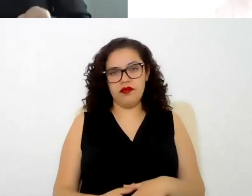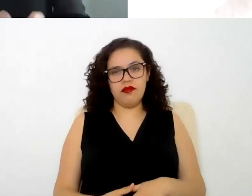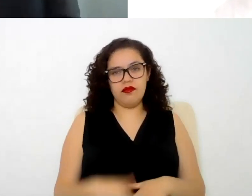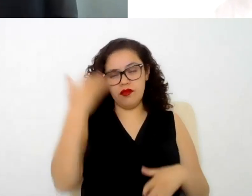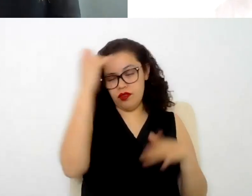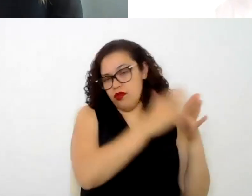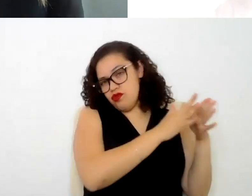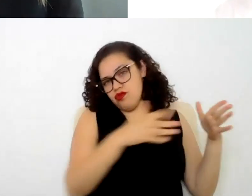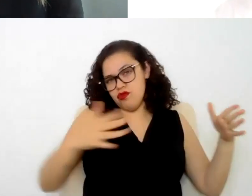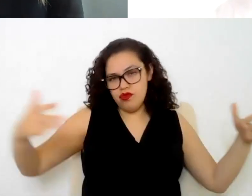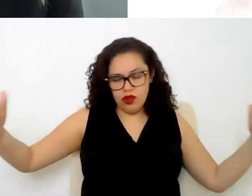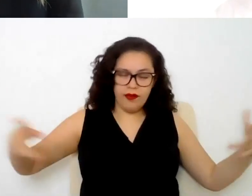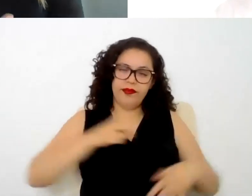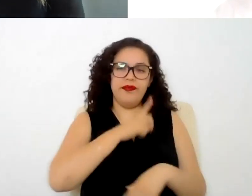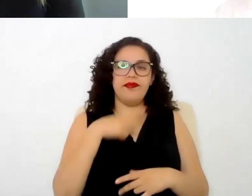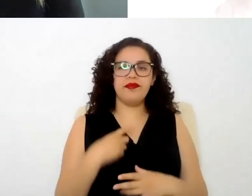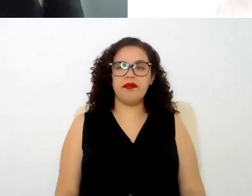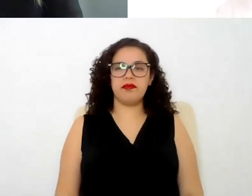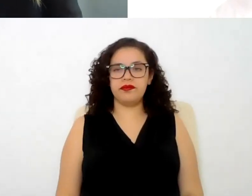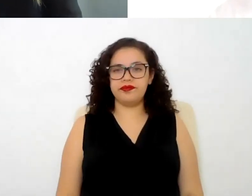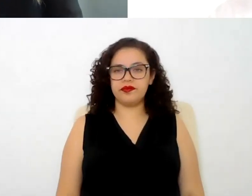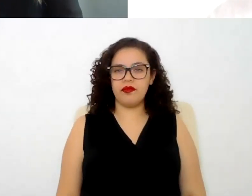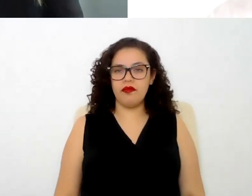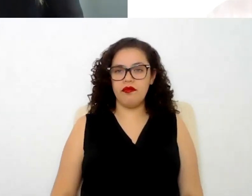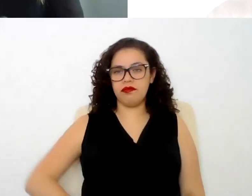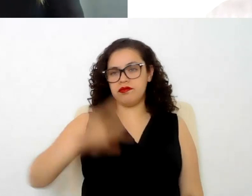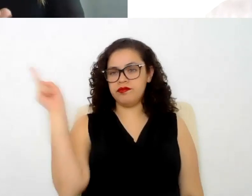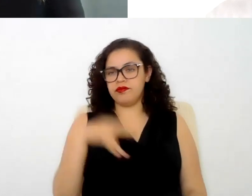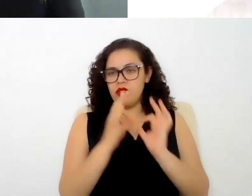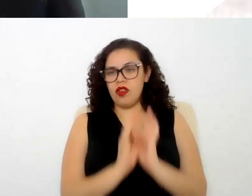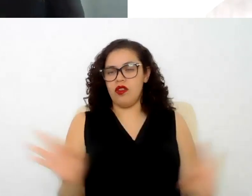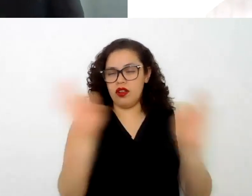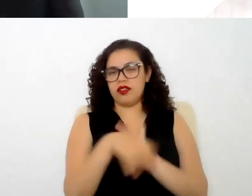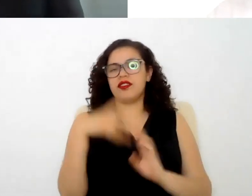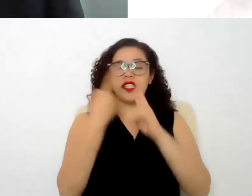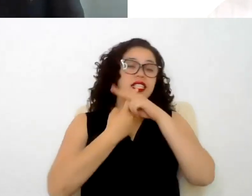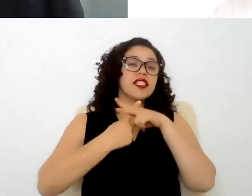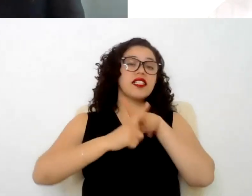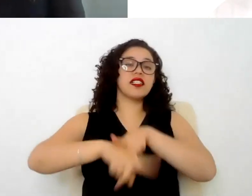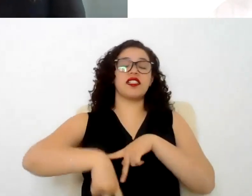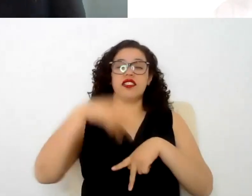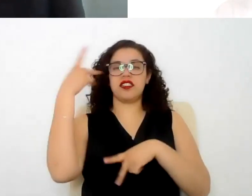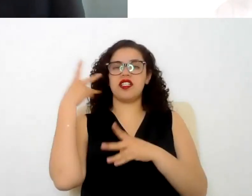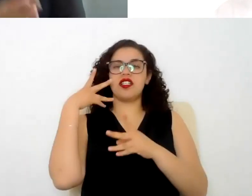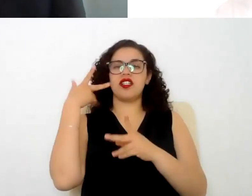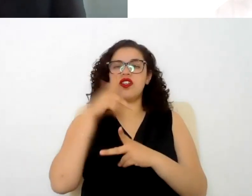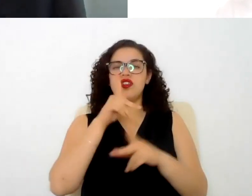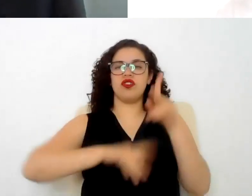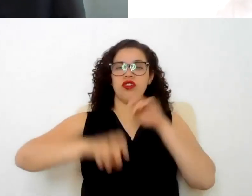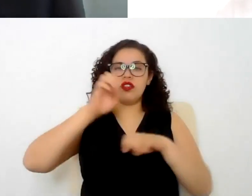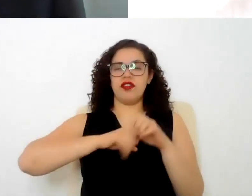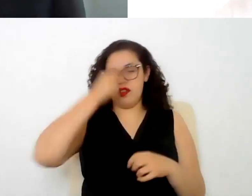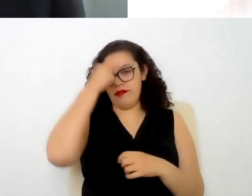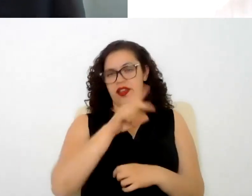tiempo se tiene que extender entonces es muy importante también analizar la naturaleza de la obra para ver si